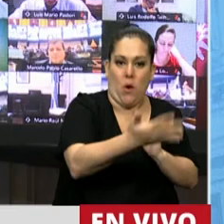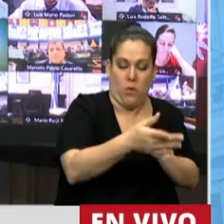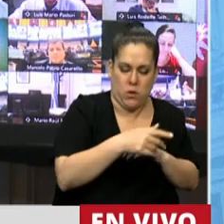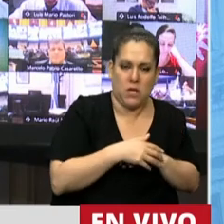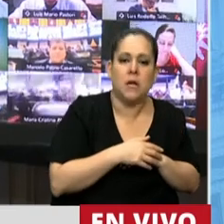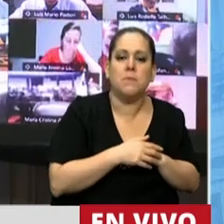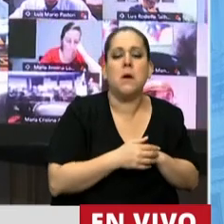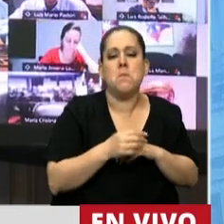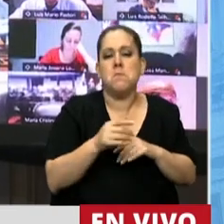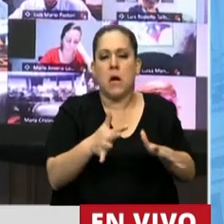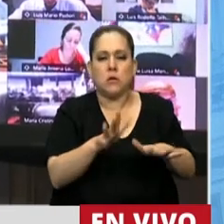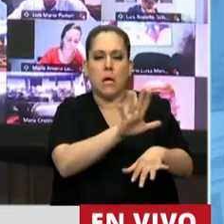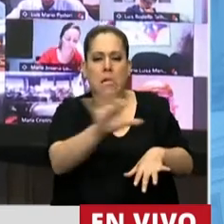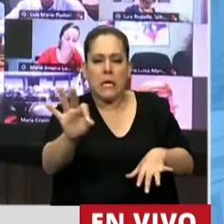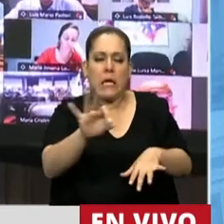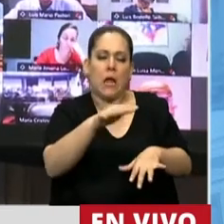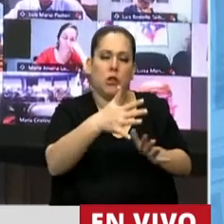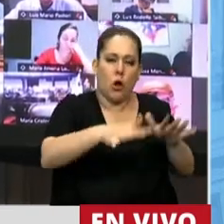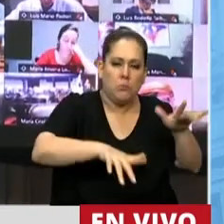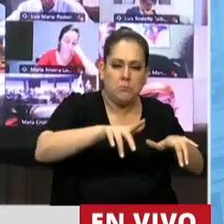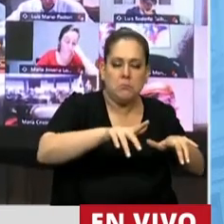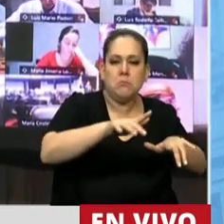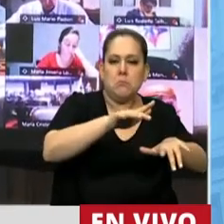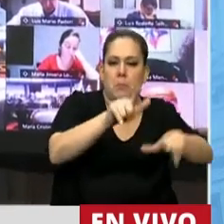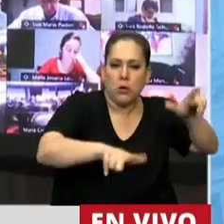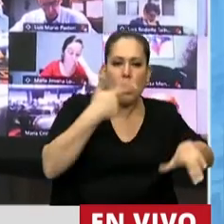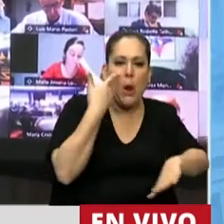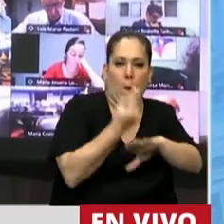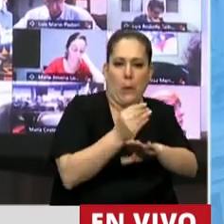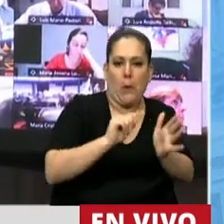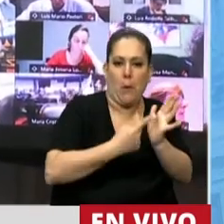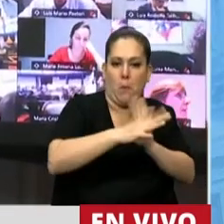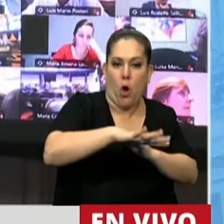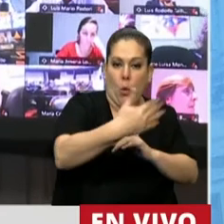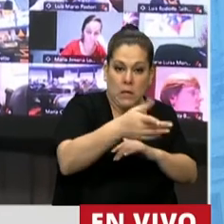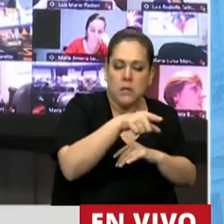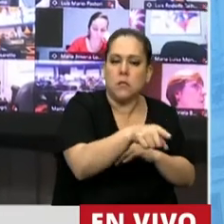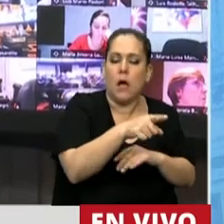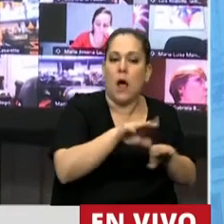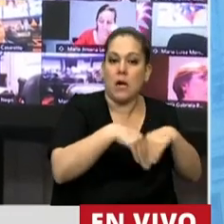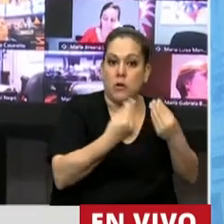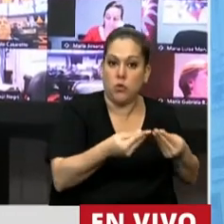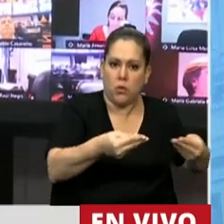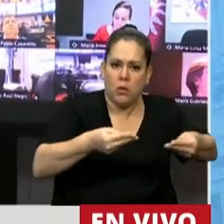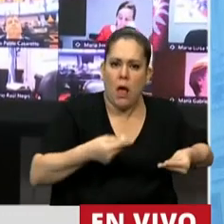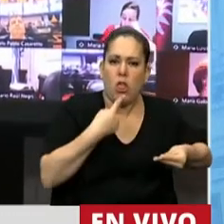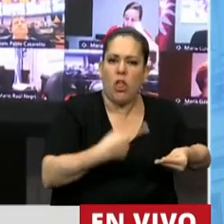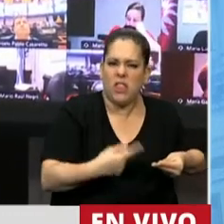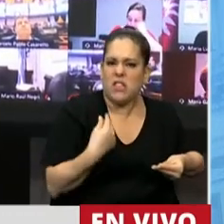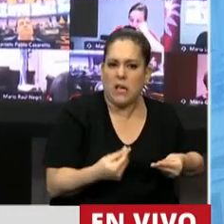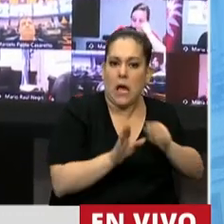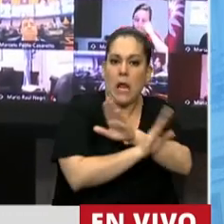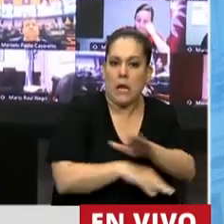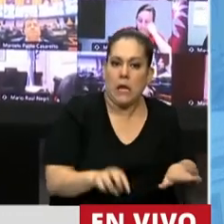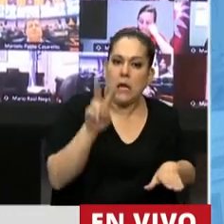sobre una población de alrededor de 500.000 bonaerenses, arrojó como resultado que los niños y las niñas